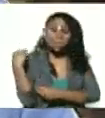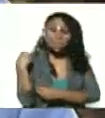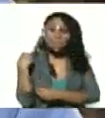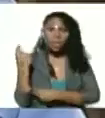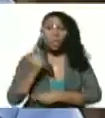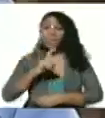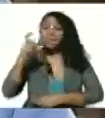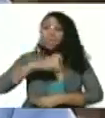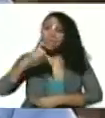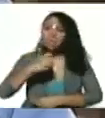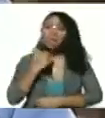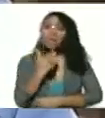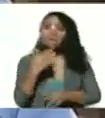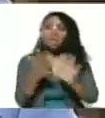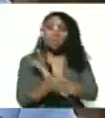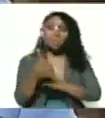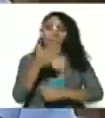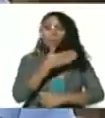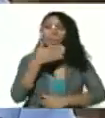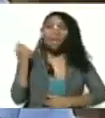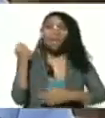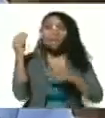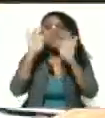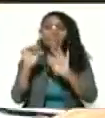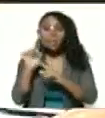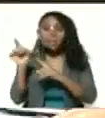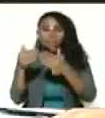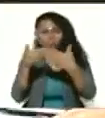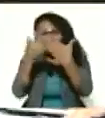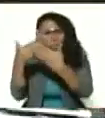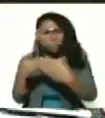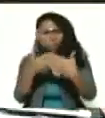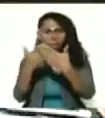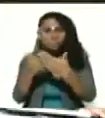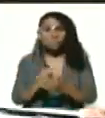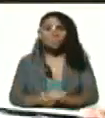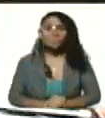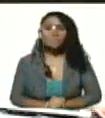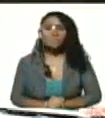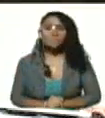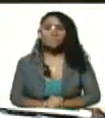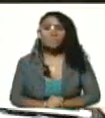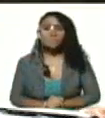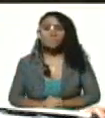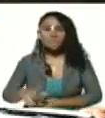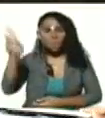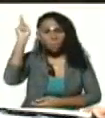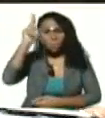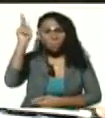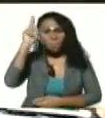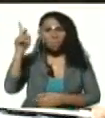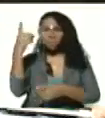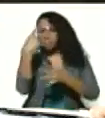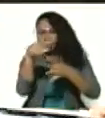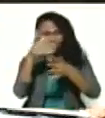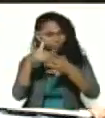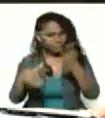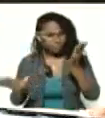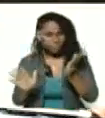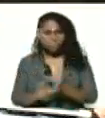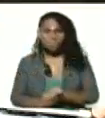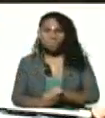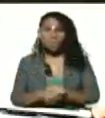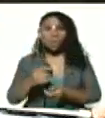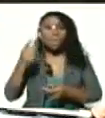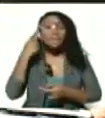necesiten para mejorar las condiciones de los estudiantes, de los profesores, etcétera, etcétera. Está